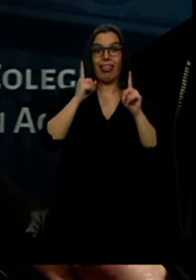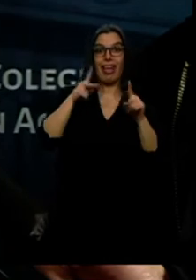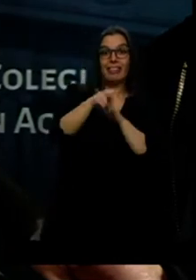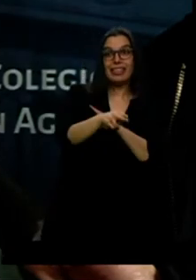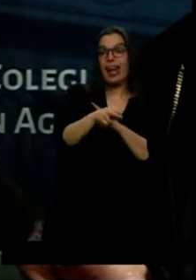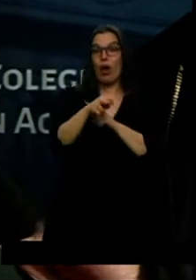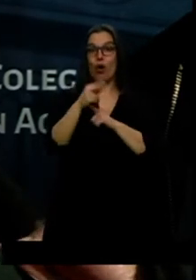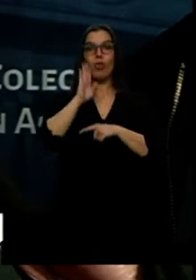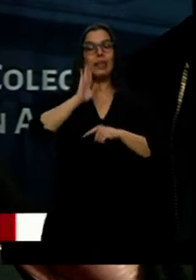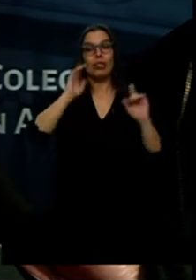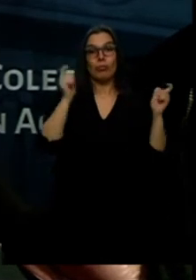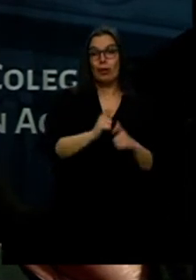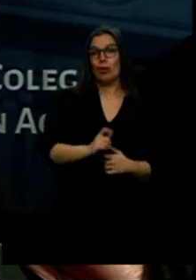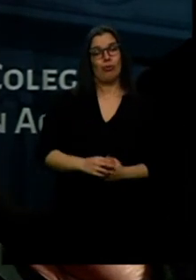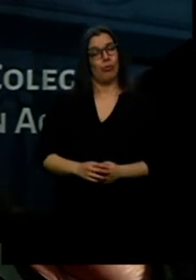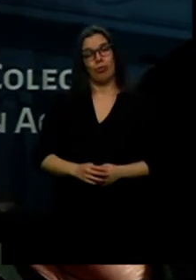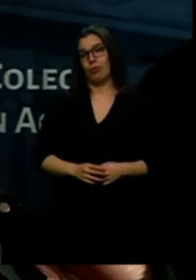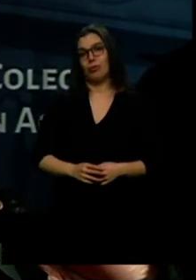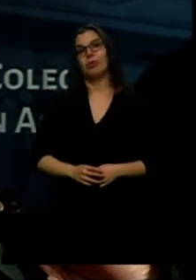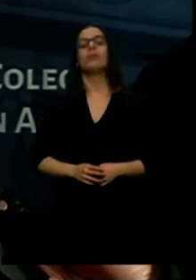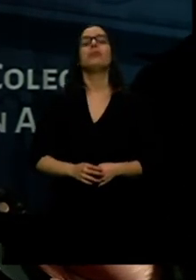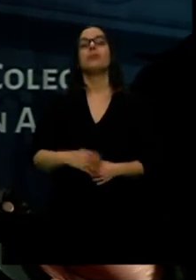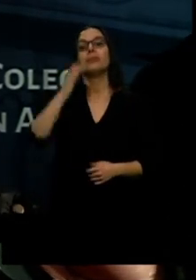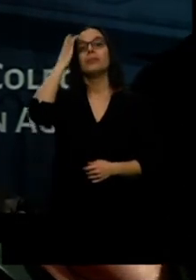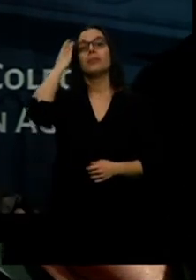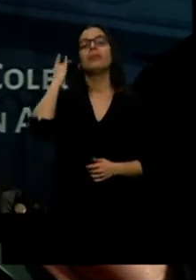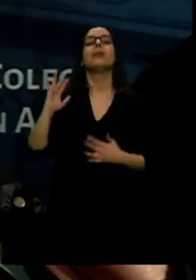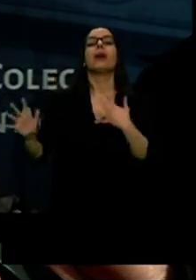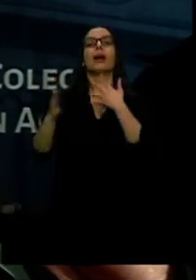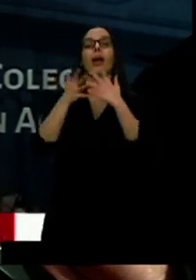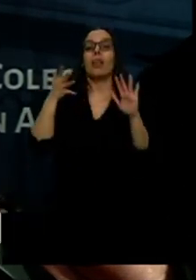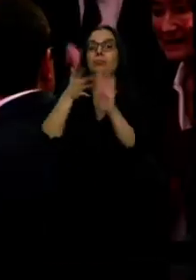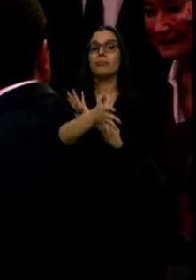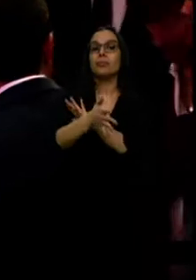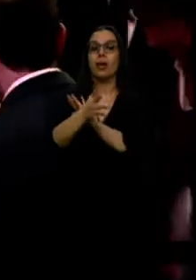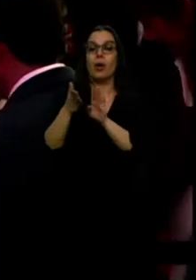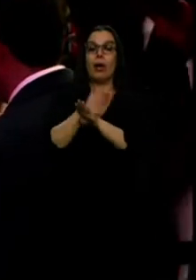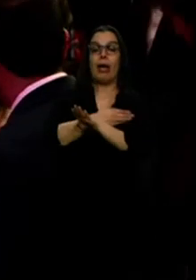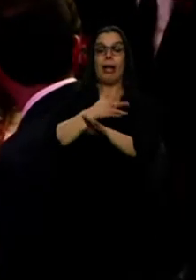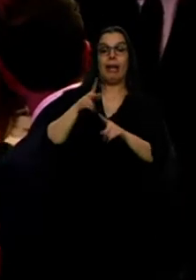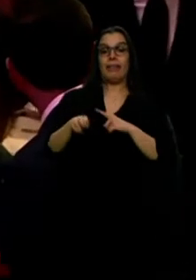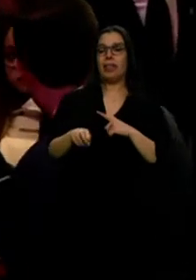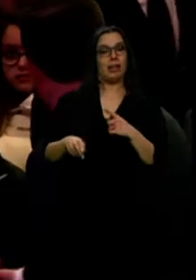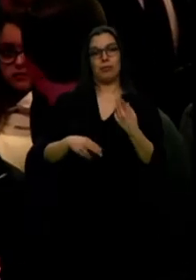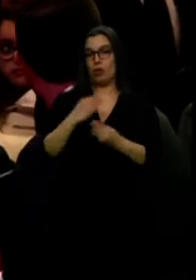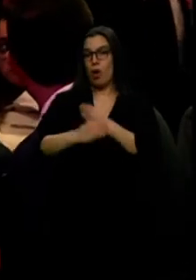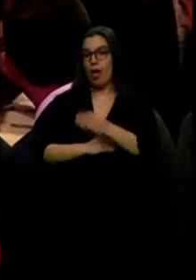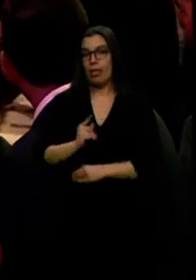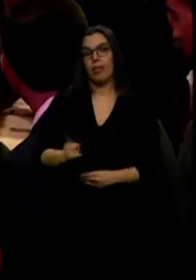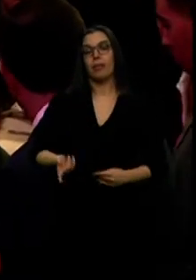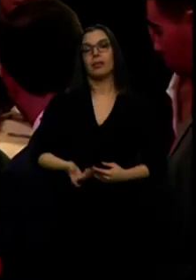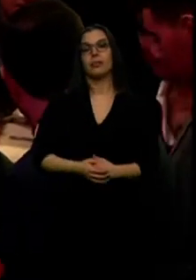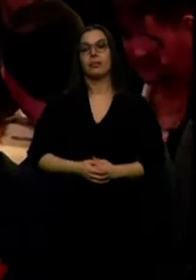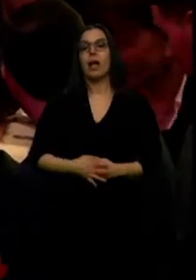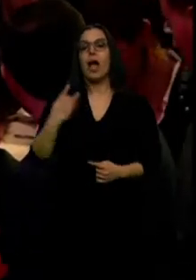la prisión permanente revisable una fuerza disuasoria, no lo tiene. Enfrente a aquellos que insisten en que sí hay una